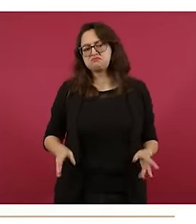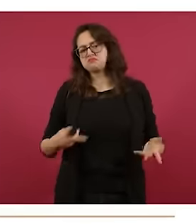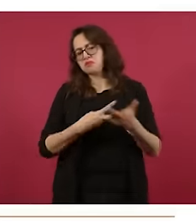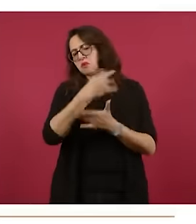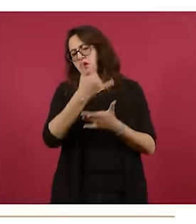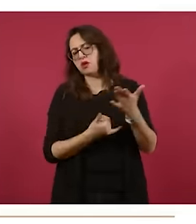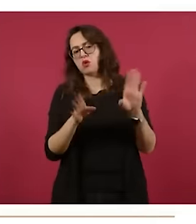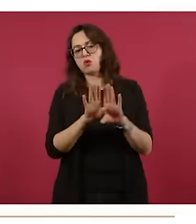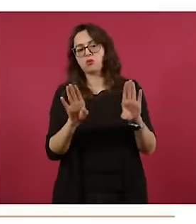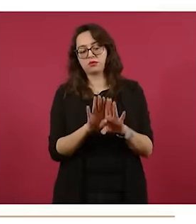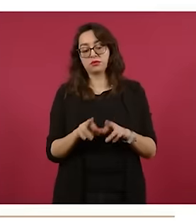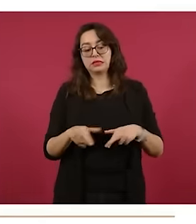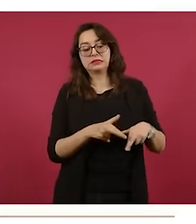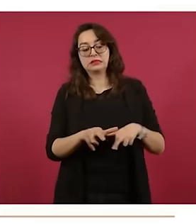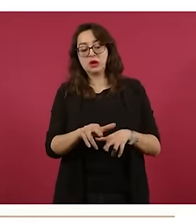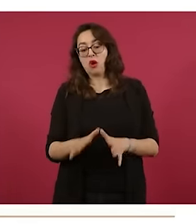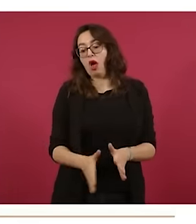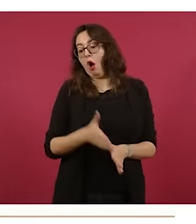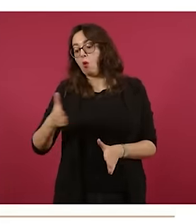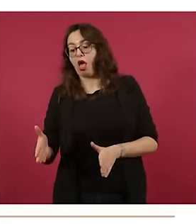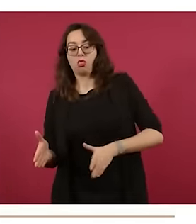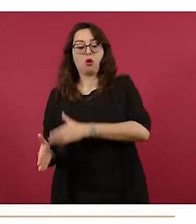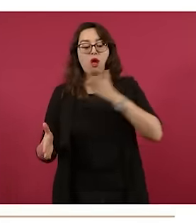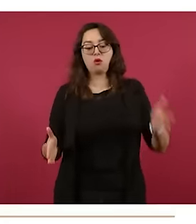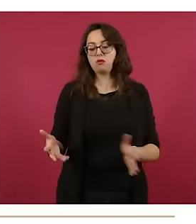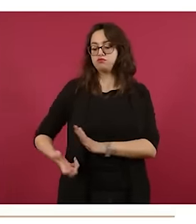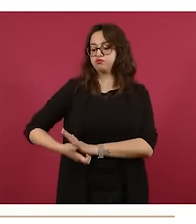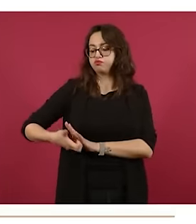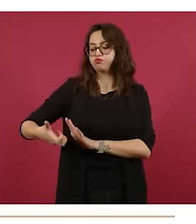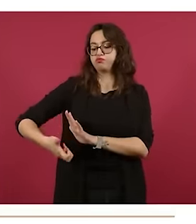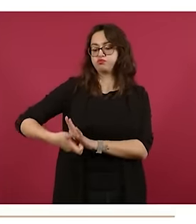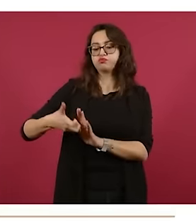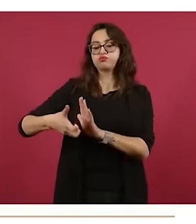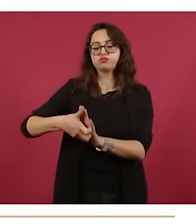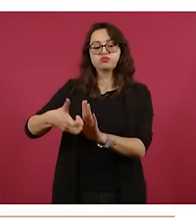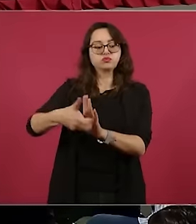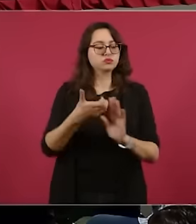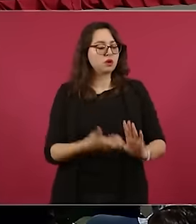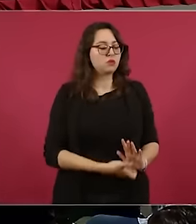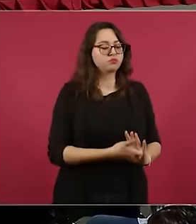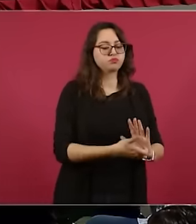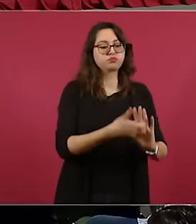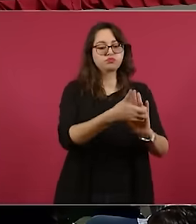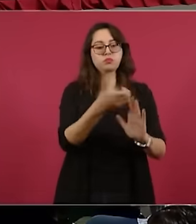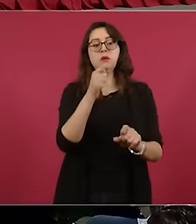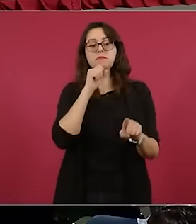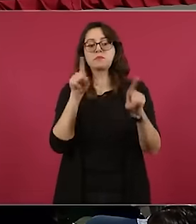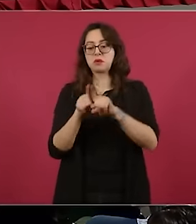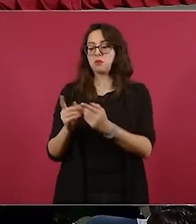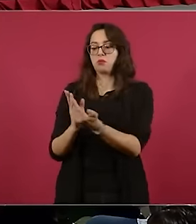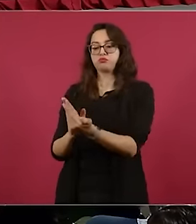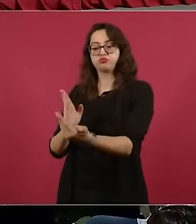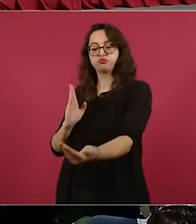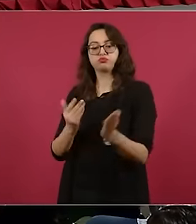río, excavación para desplante de estructuras, plantillas de concreto en el cauce, suministro y colocación